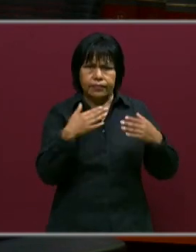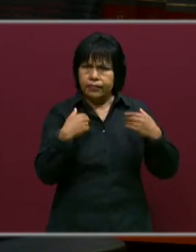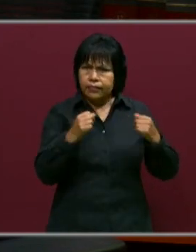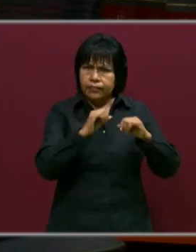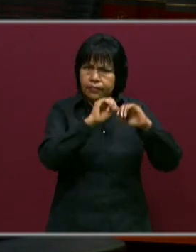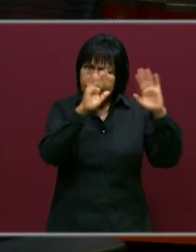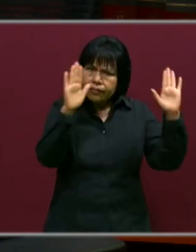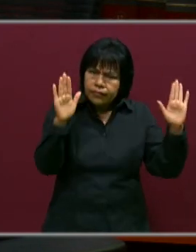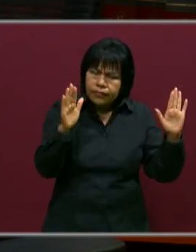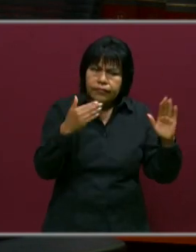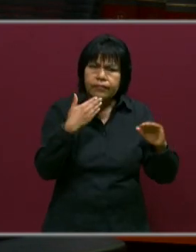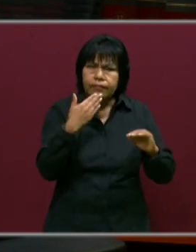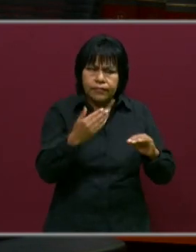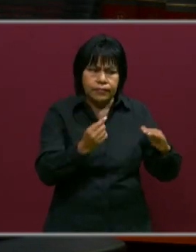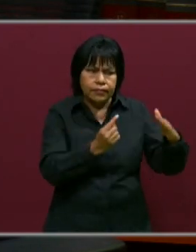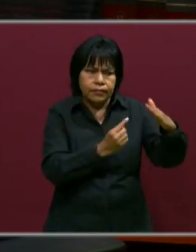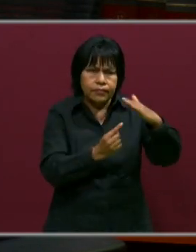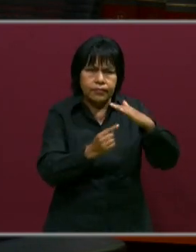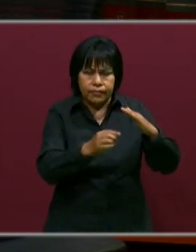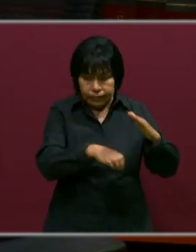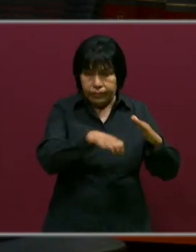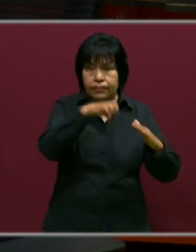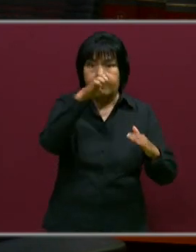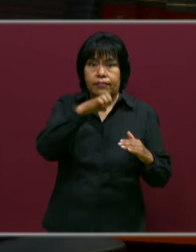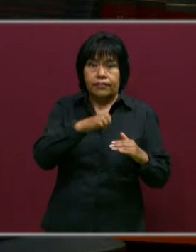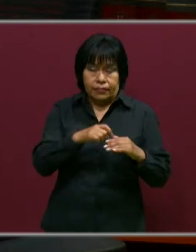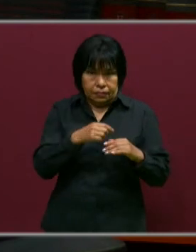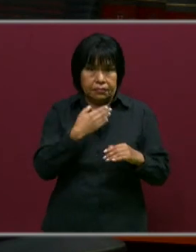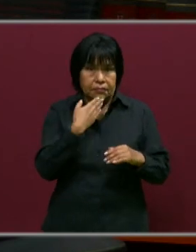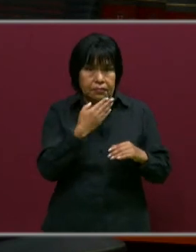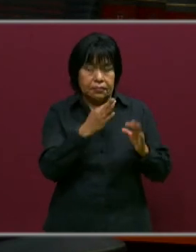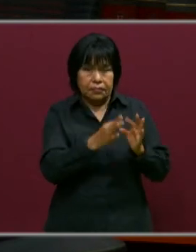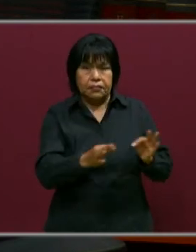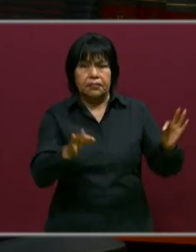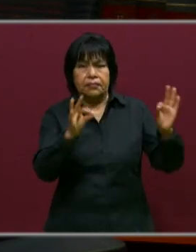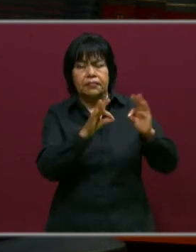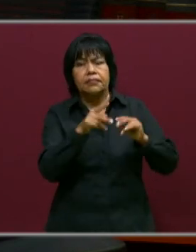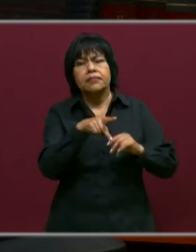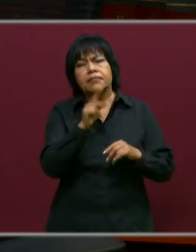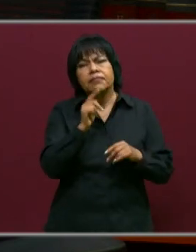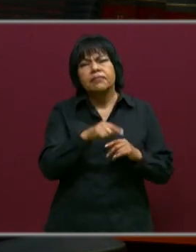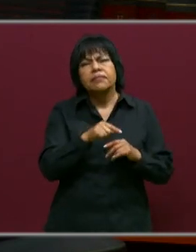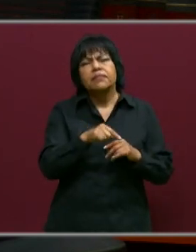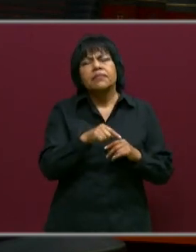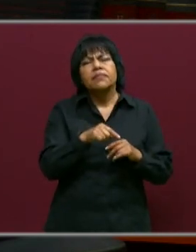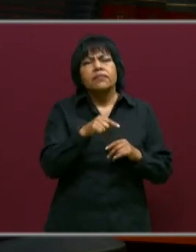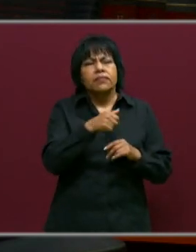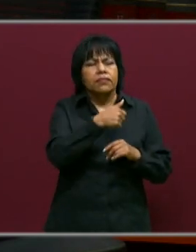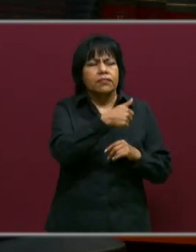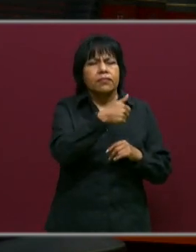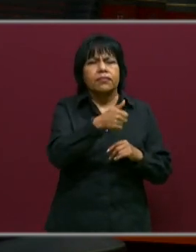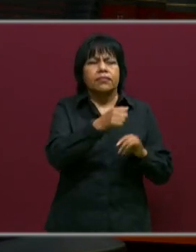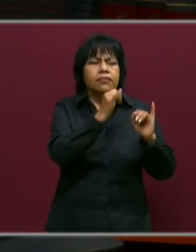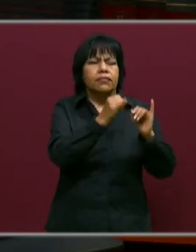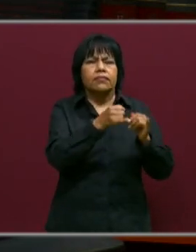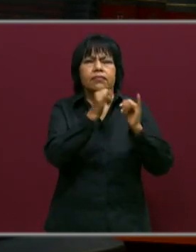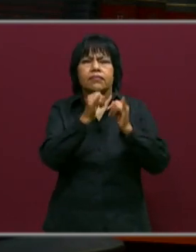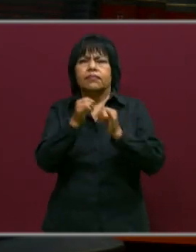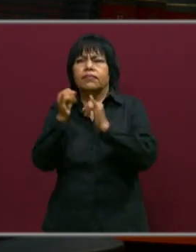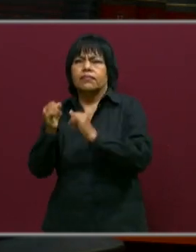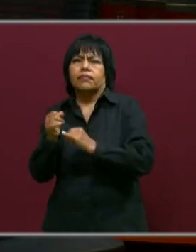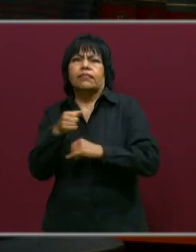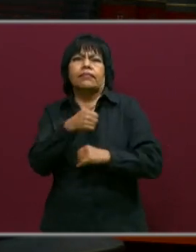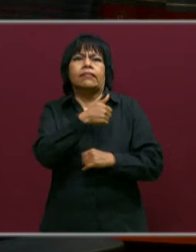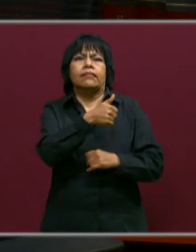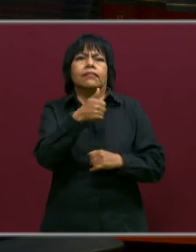de acuerdo a la edad, de acuerdo al contexto y sobre todo a la situación real de cada